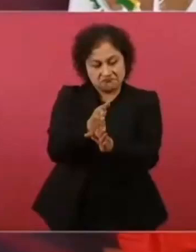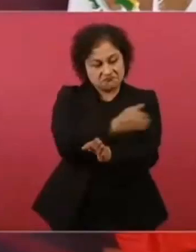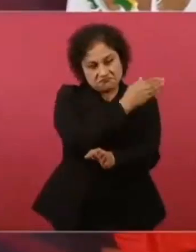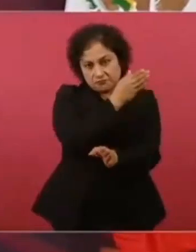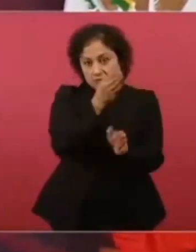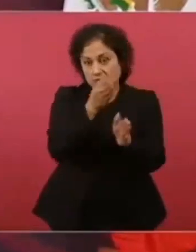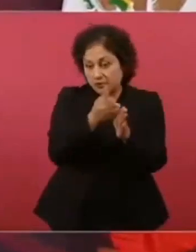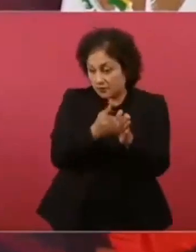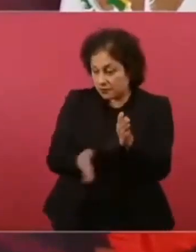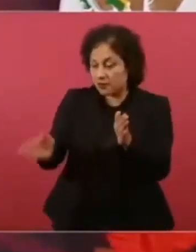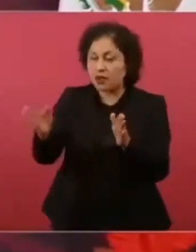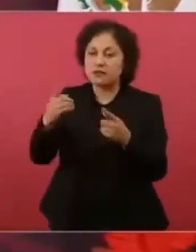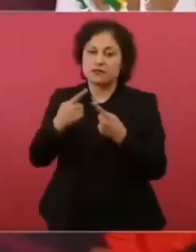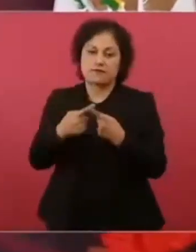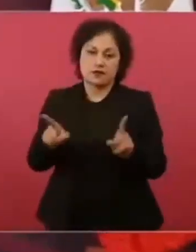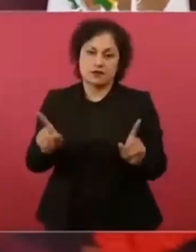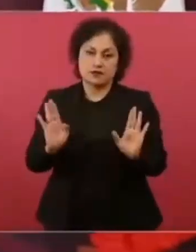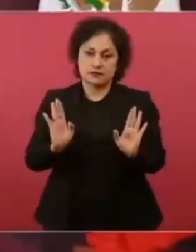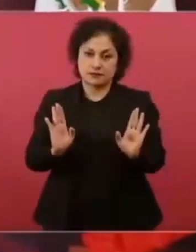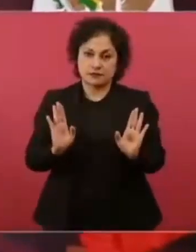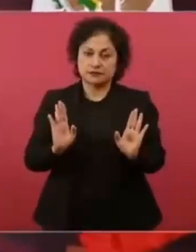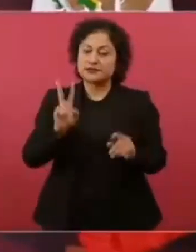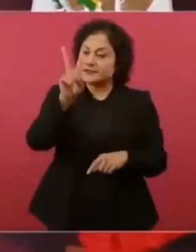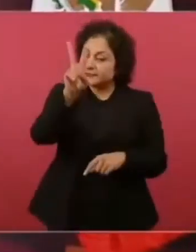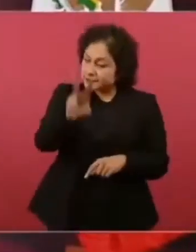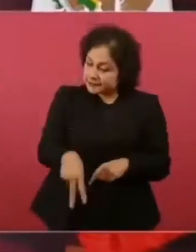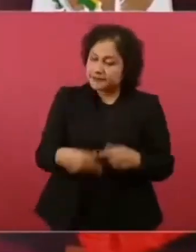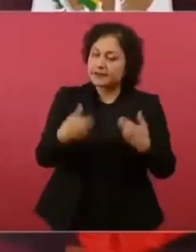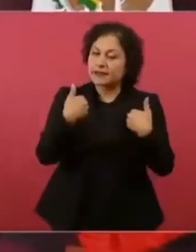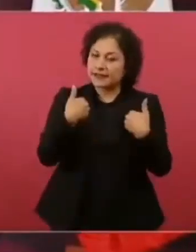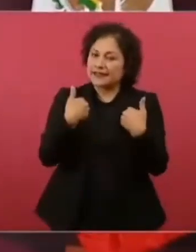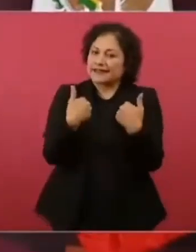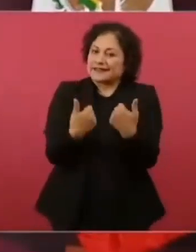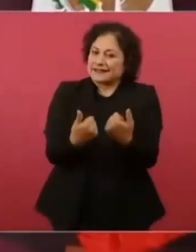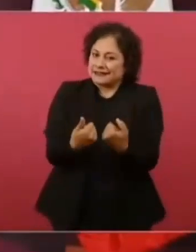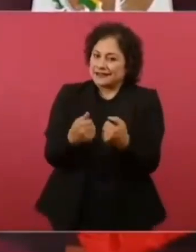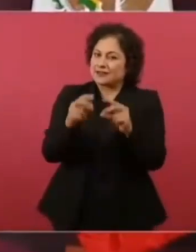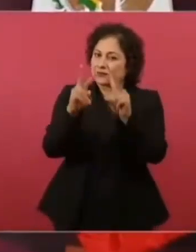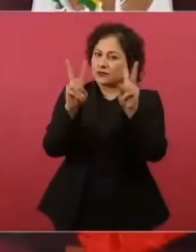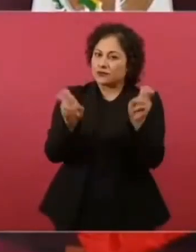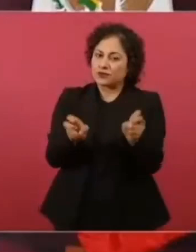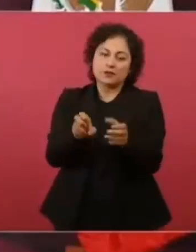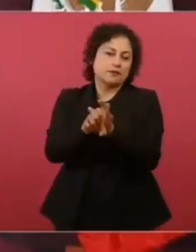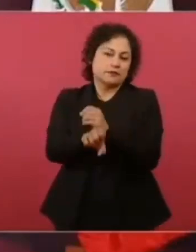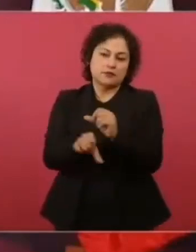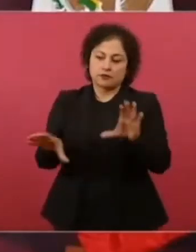que no sólo en el caso del sindicato minero,